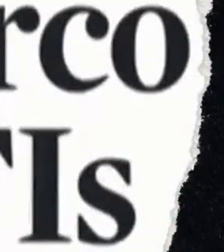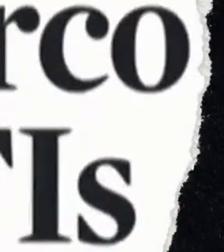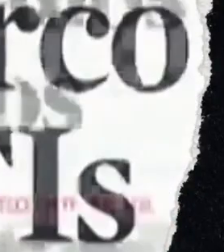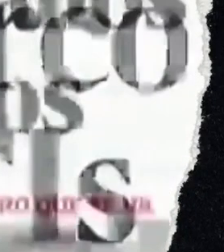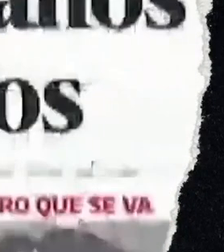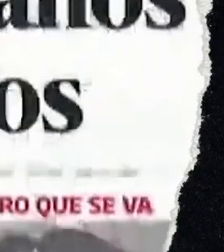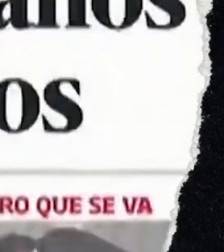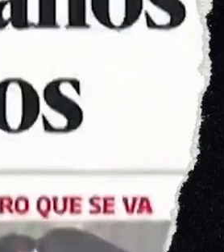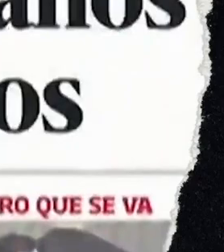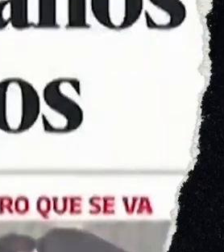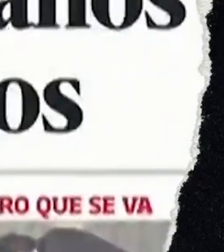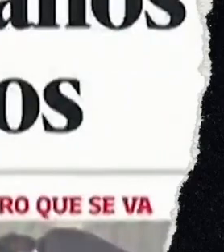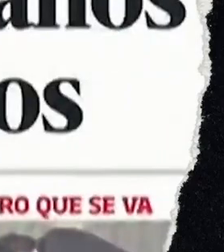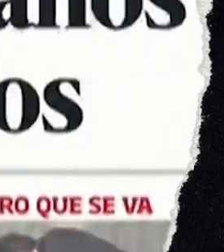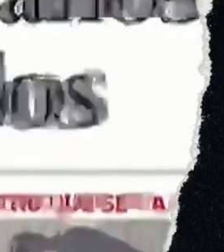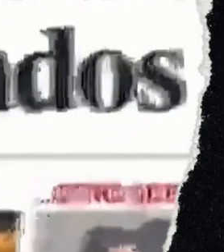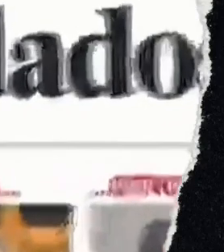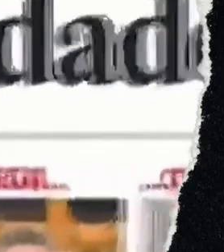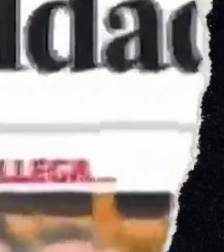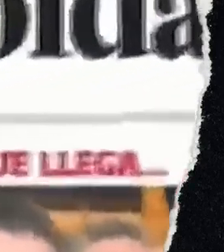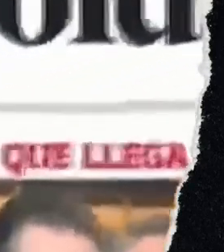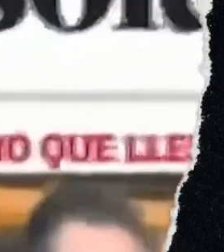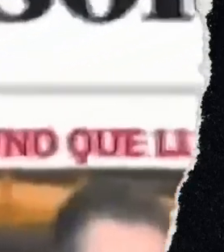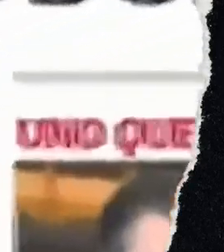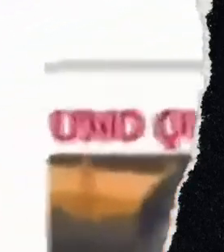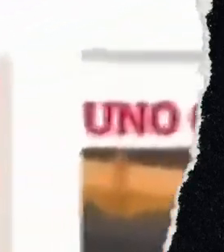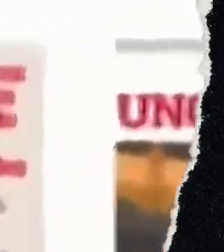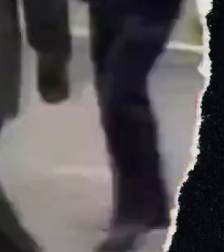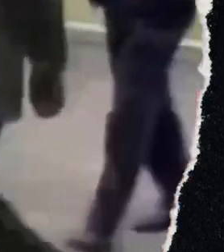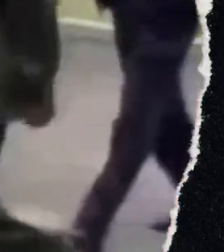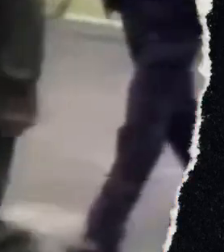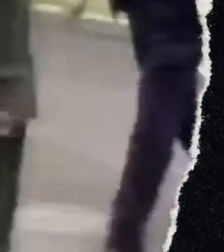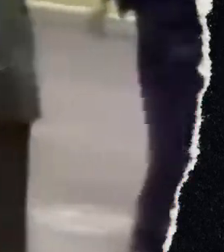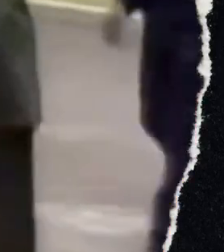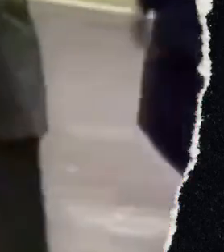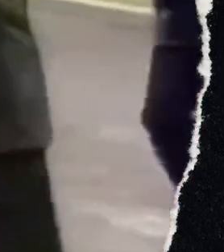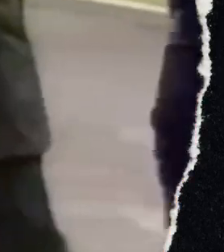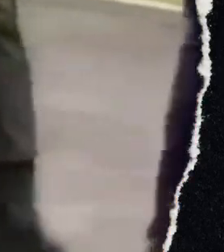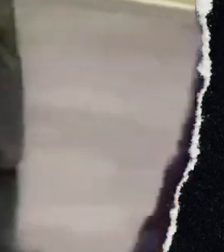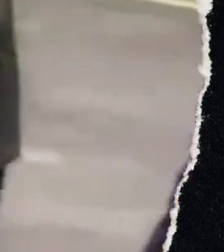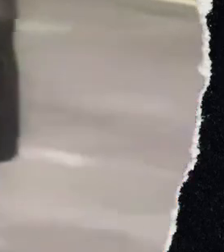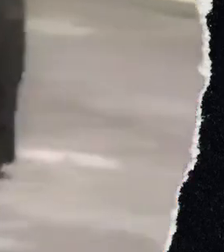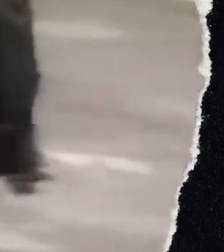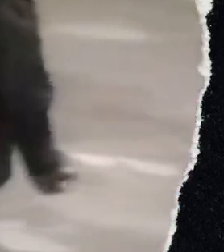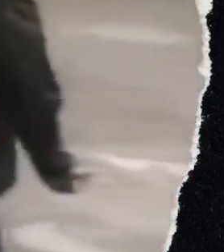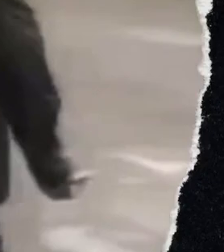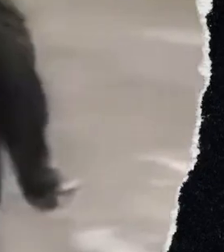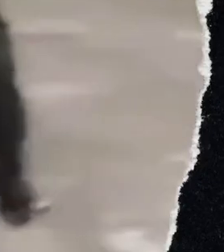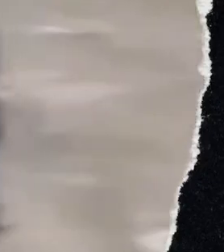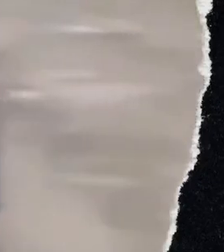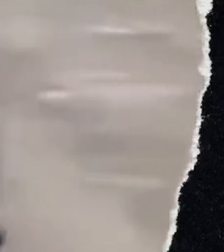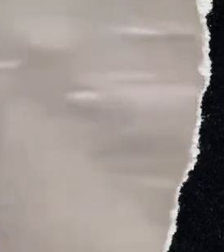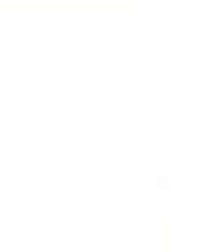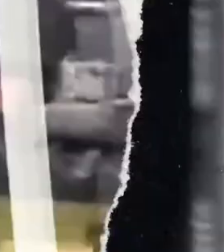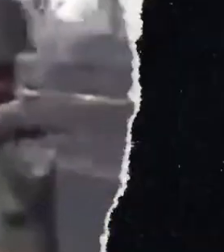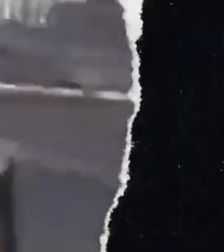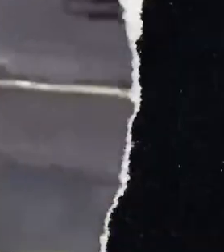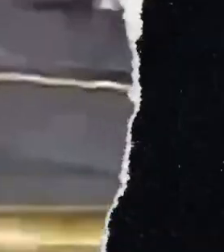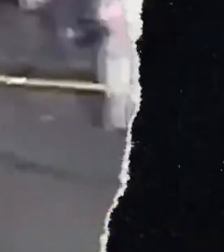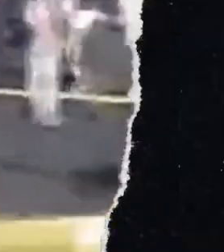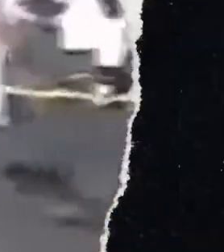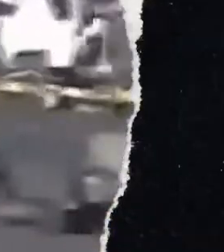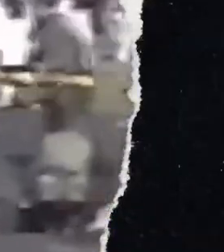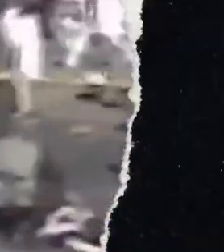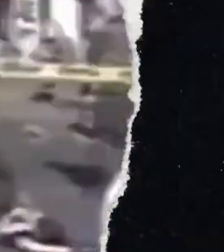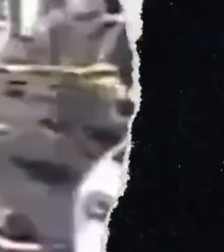los medios masivos de comunicación en la guerra contra el narcotráfico de Felipe Calderón, a pesar de que en ese entonces la